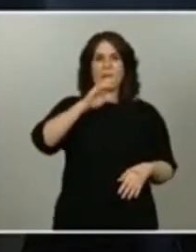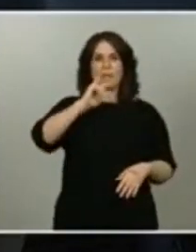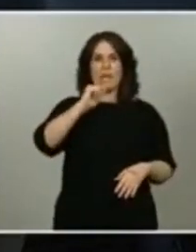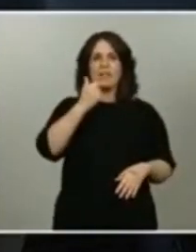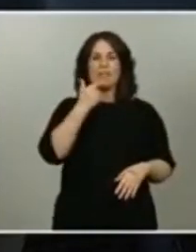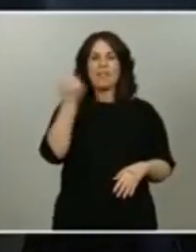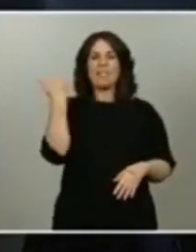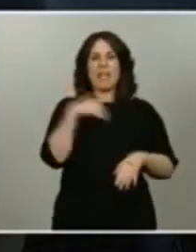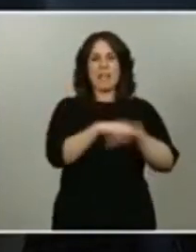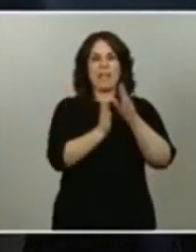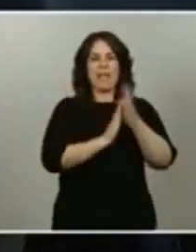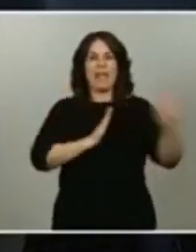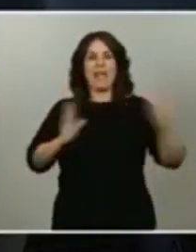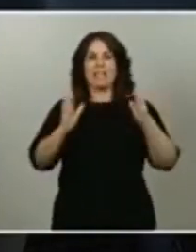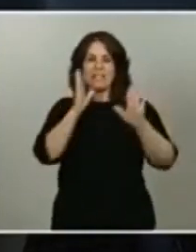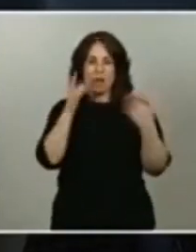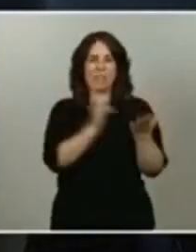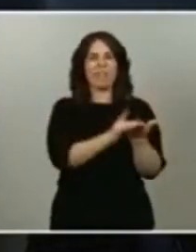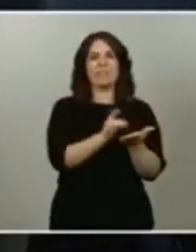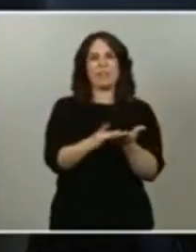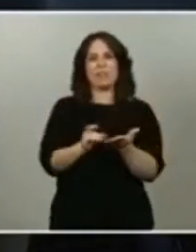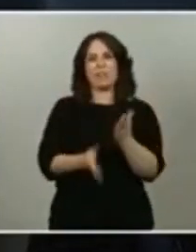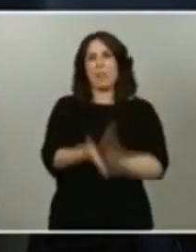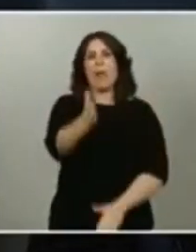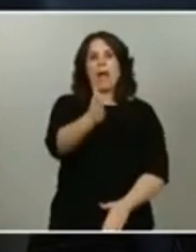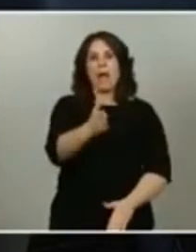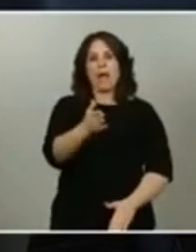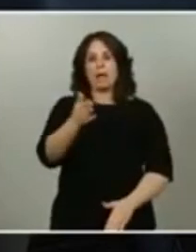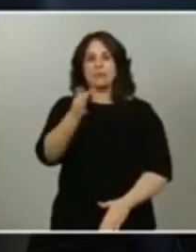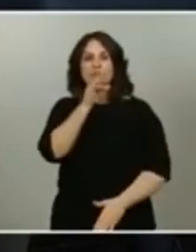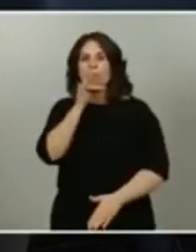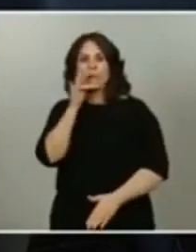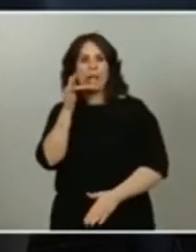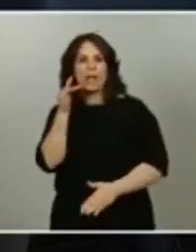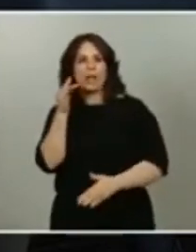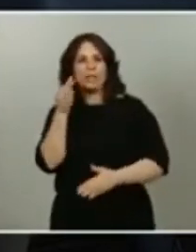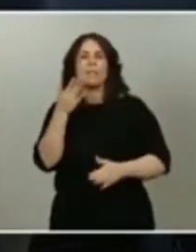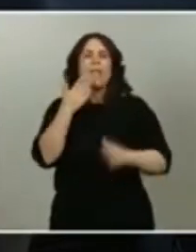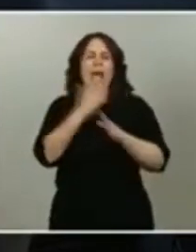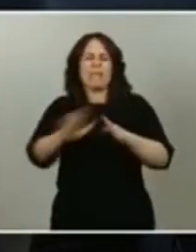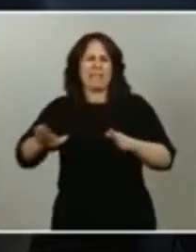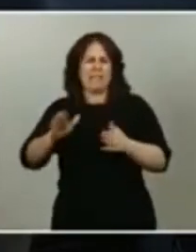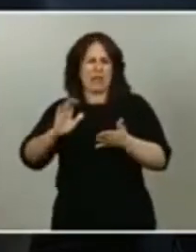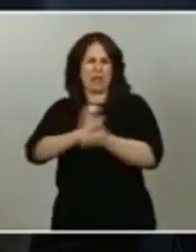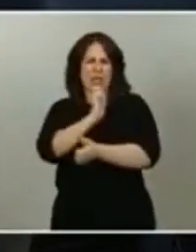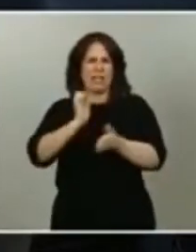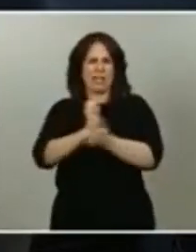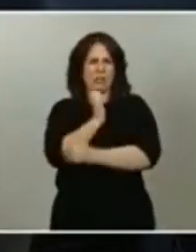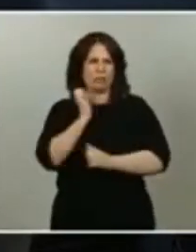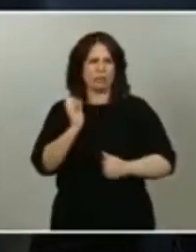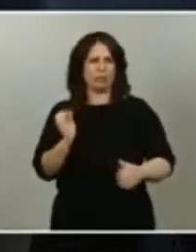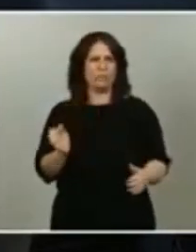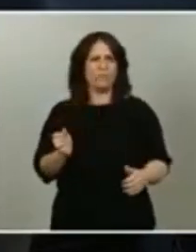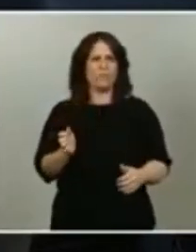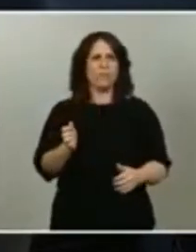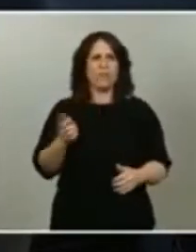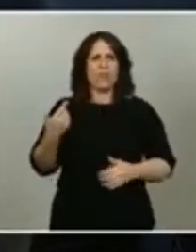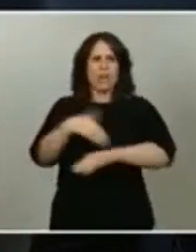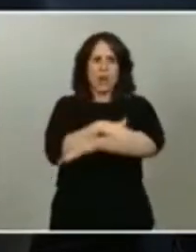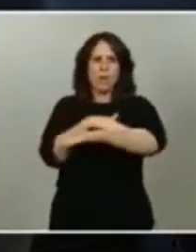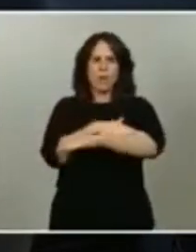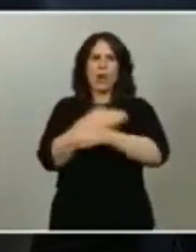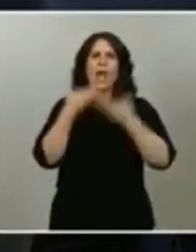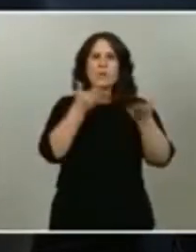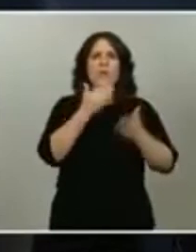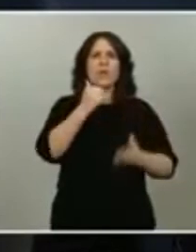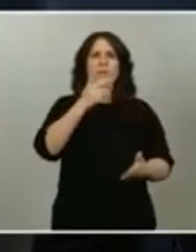pues todavía seguimos sin saber cómo va a ayudar aparte de los créditos me refiero ya a ayudas directas el gobierno a Iberia cuando ya se ha hablado